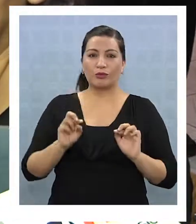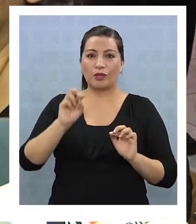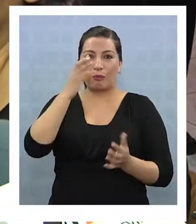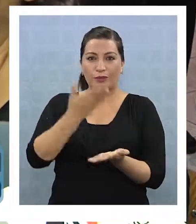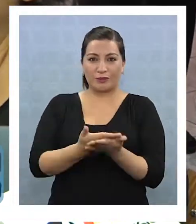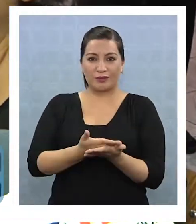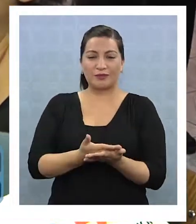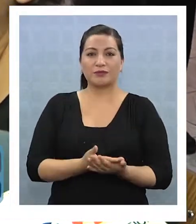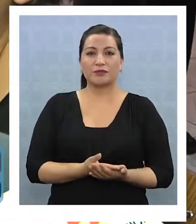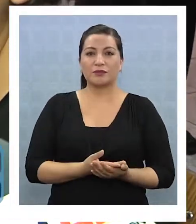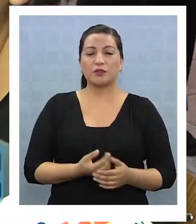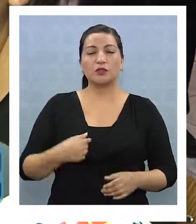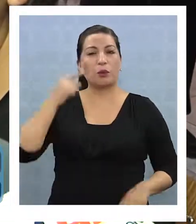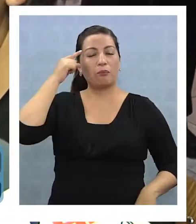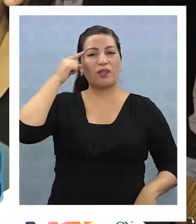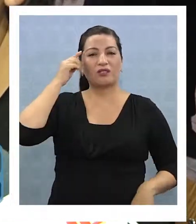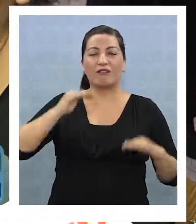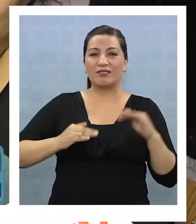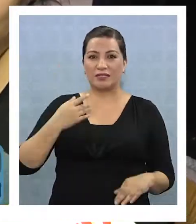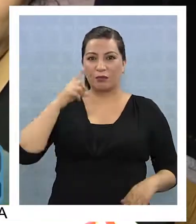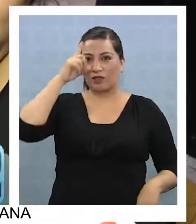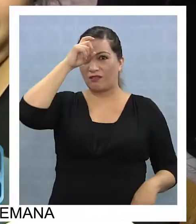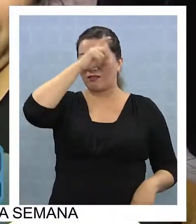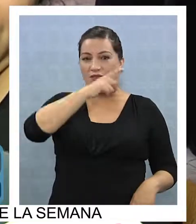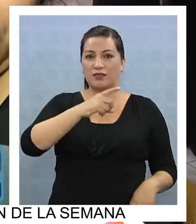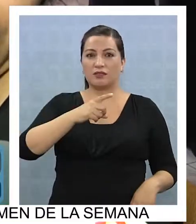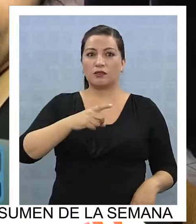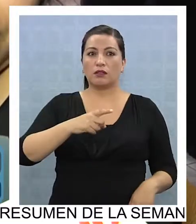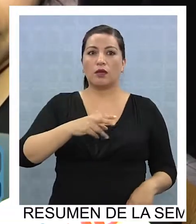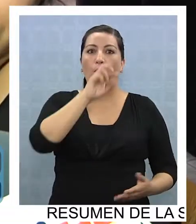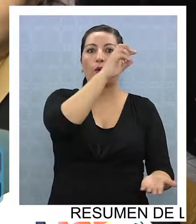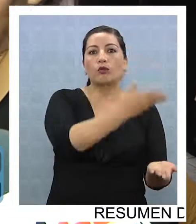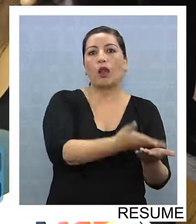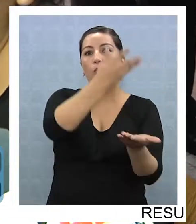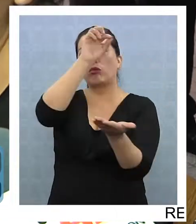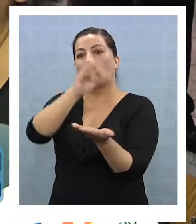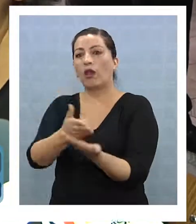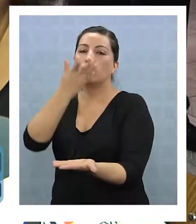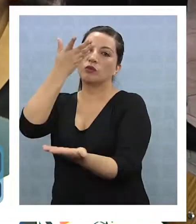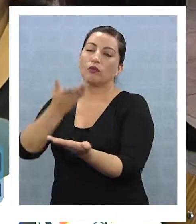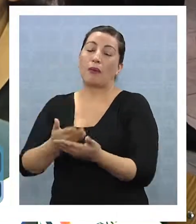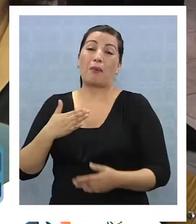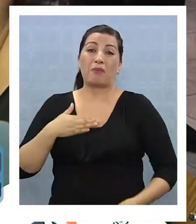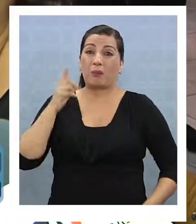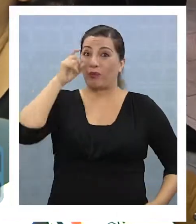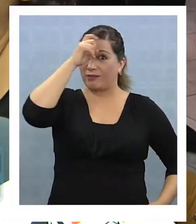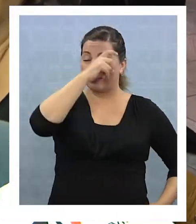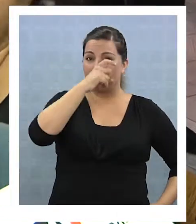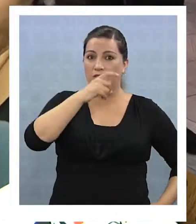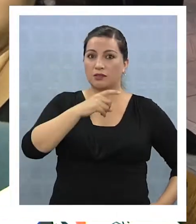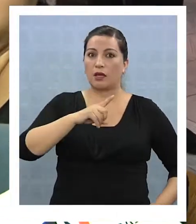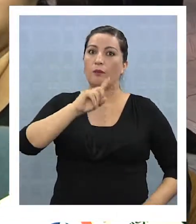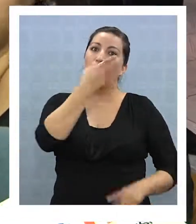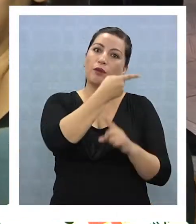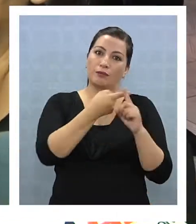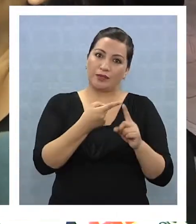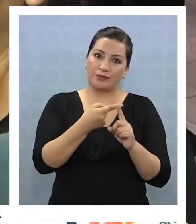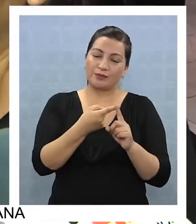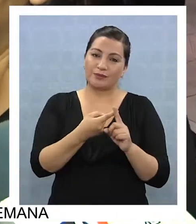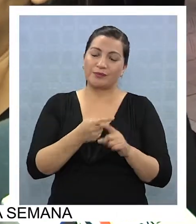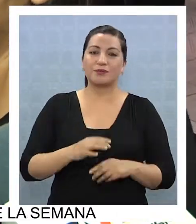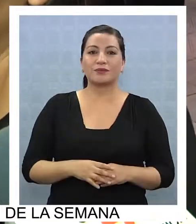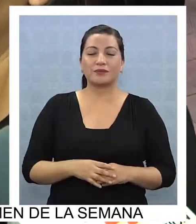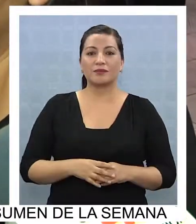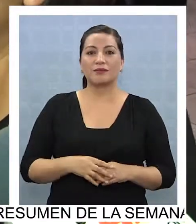yo veo que es difícil estar postulando para cada colegio, porque para mí se me hace difícil, pues, primero medio. Entonces